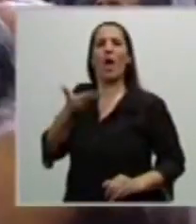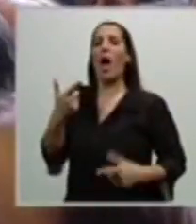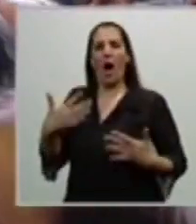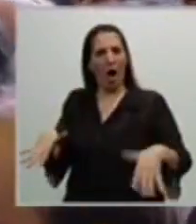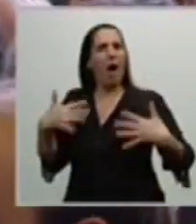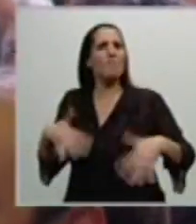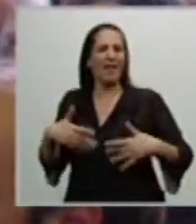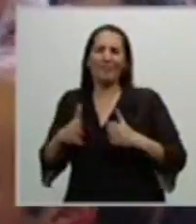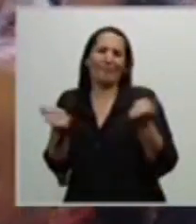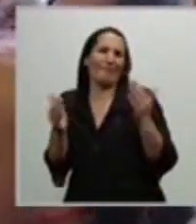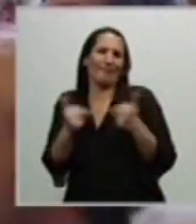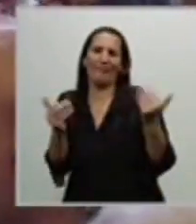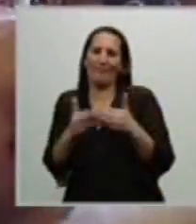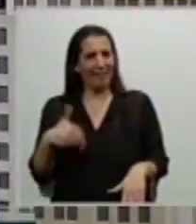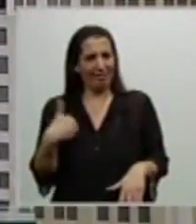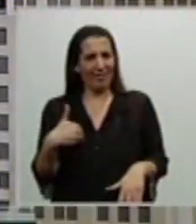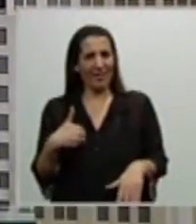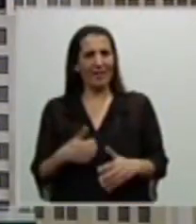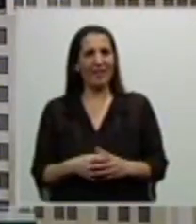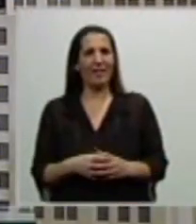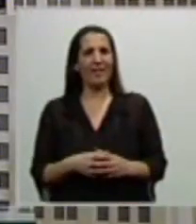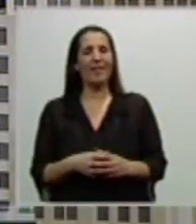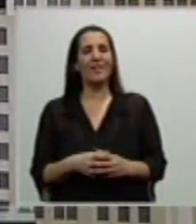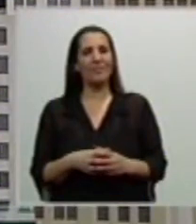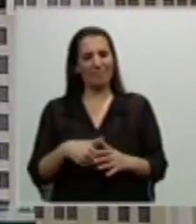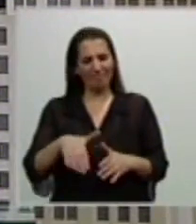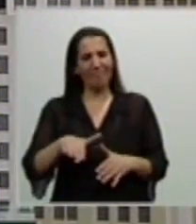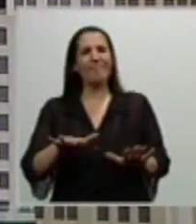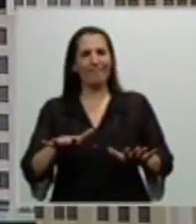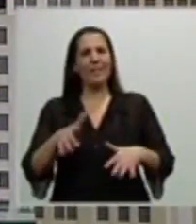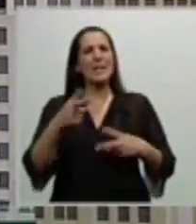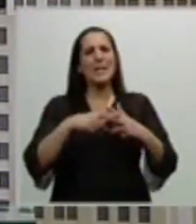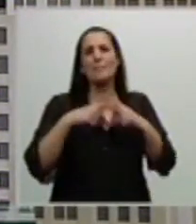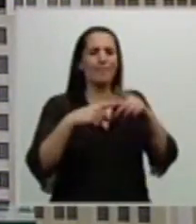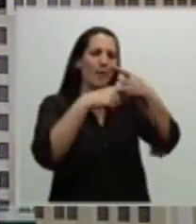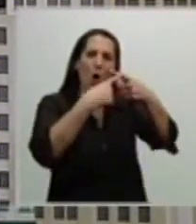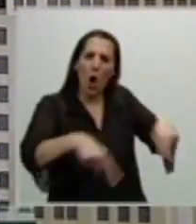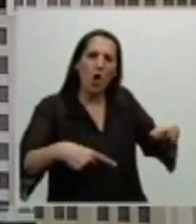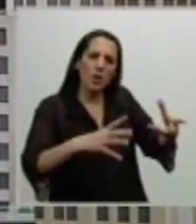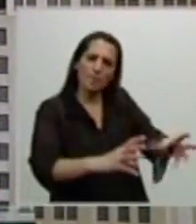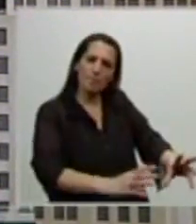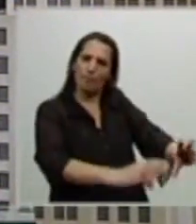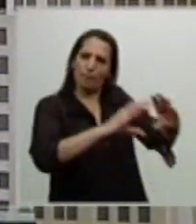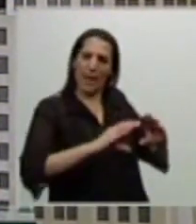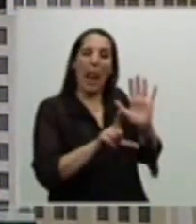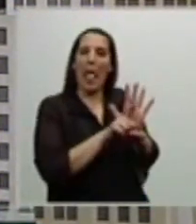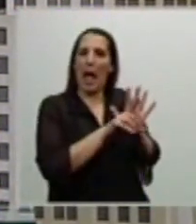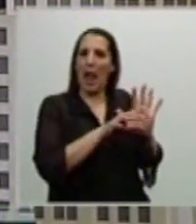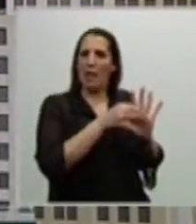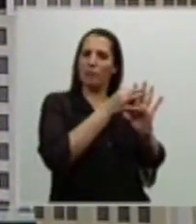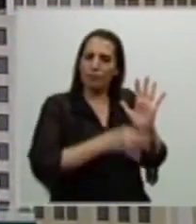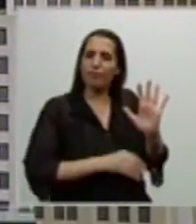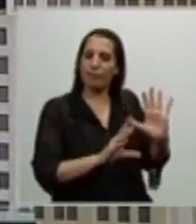va a utilizar todos los instrumentos legales, porque